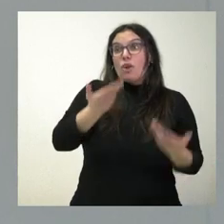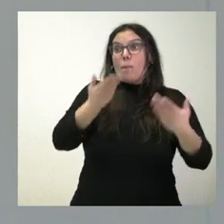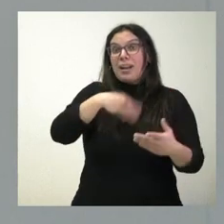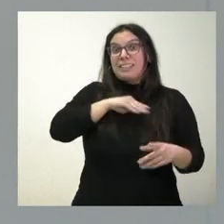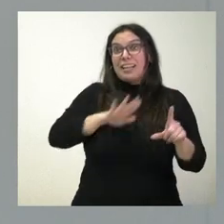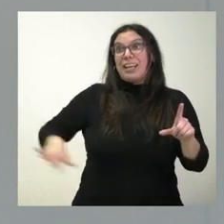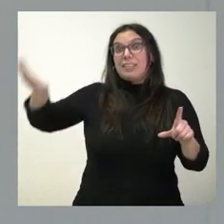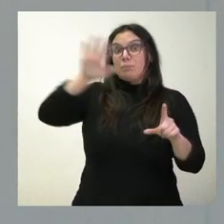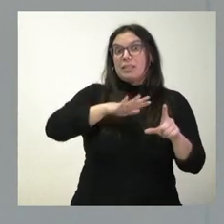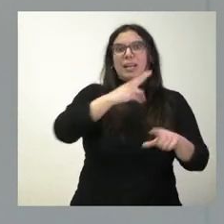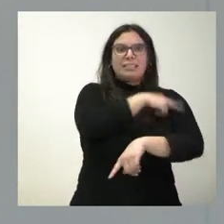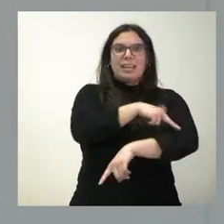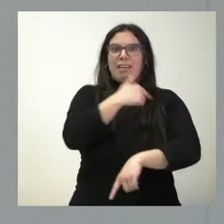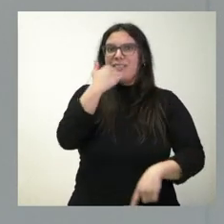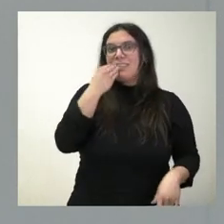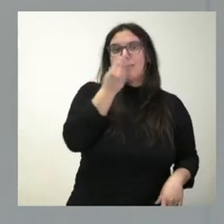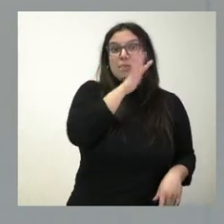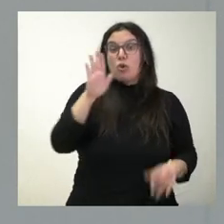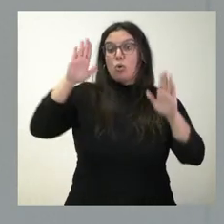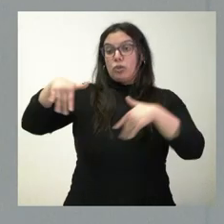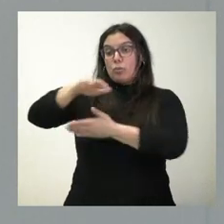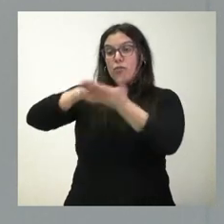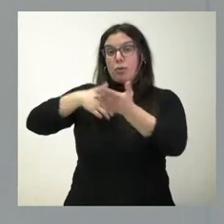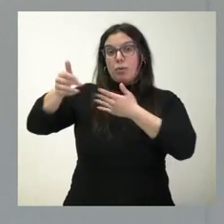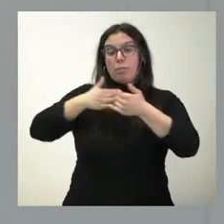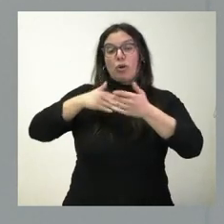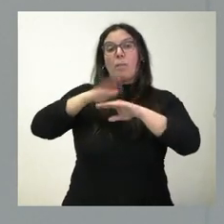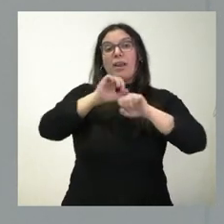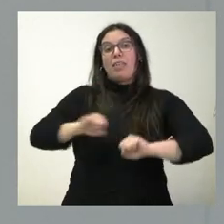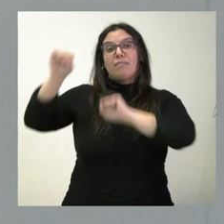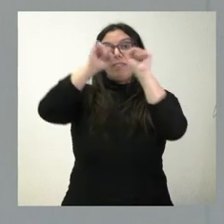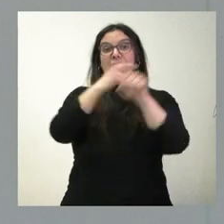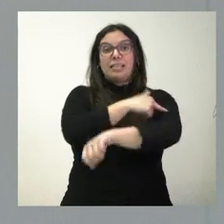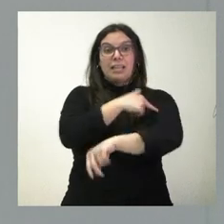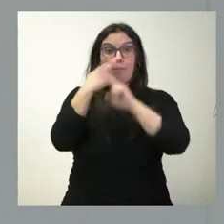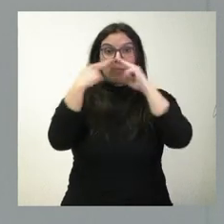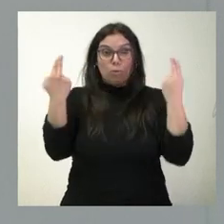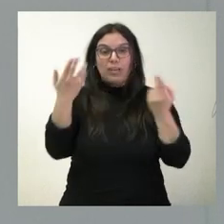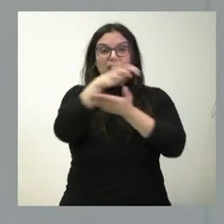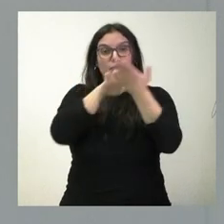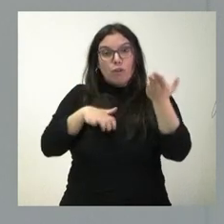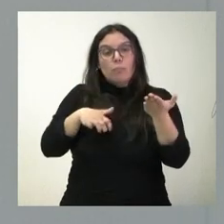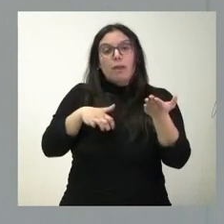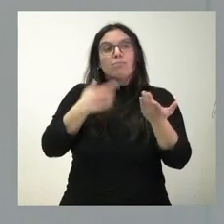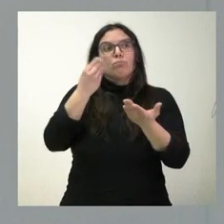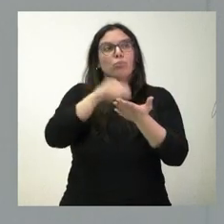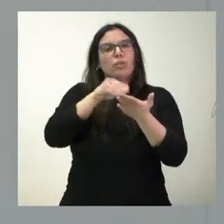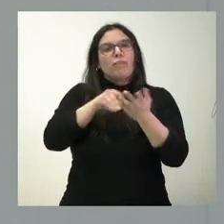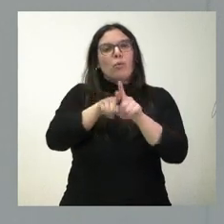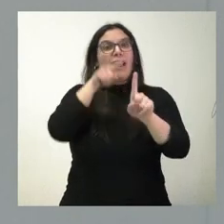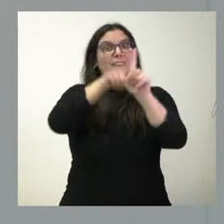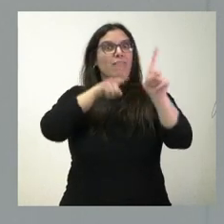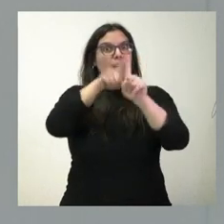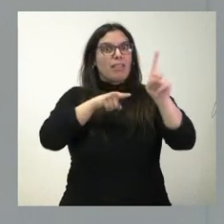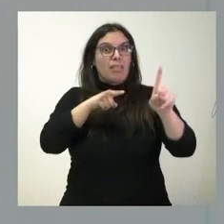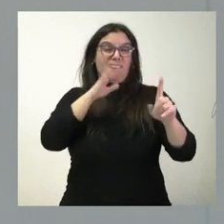El último informe de la Asociación para la Defensa de la Sanidad Pública, que es un informe que sirve muchas veces de referencia en este momento